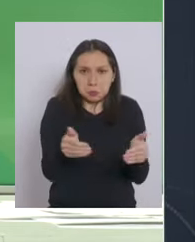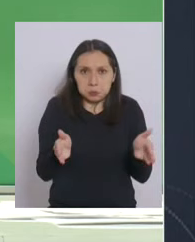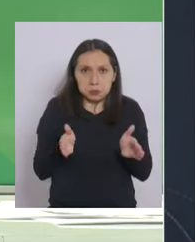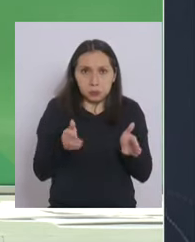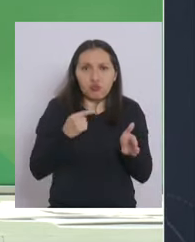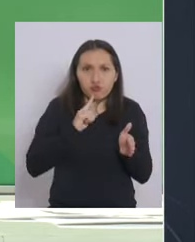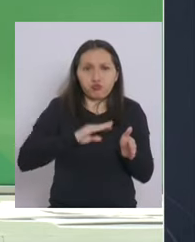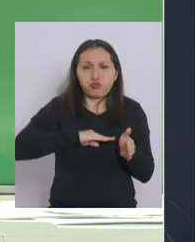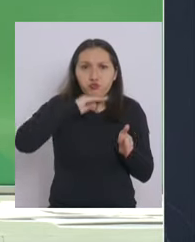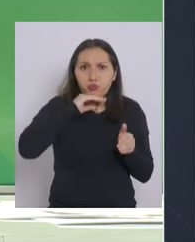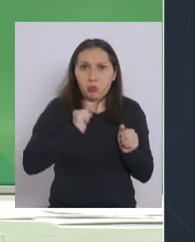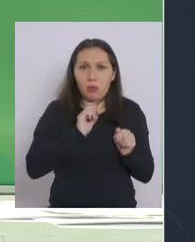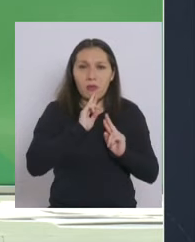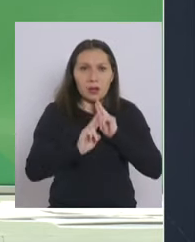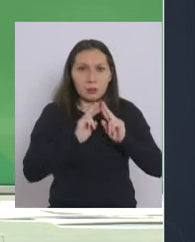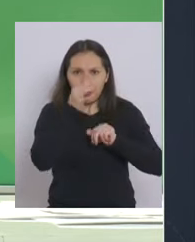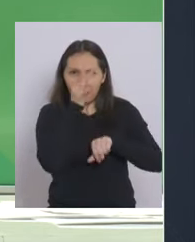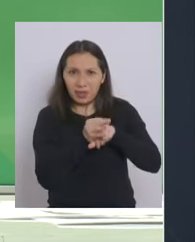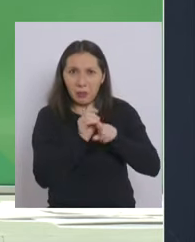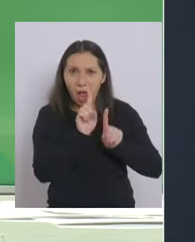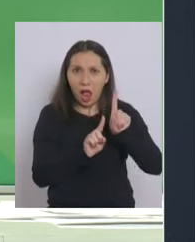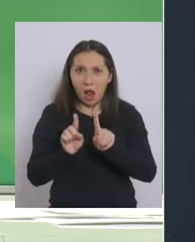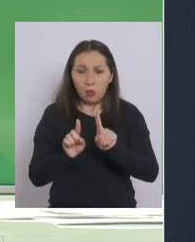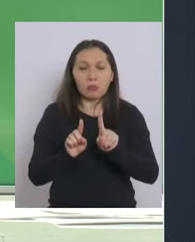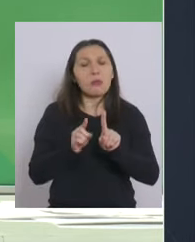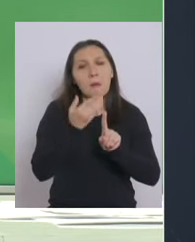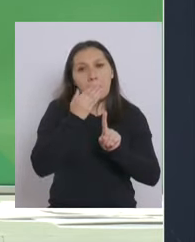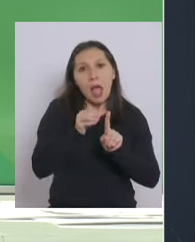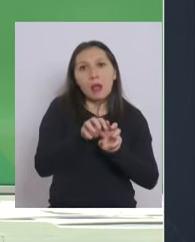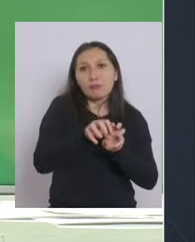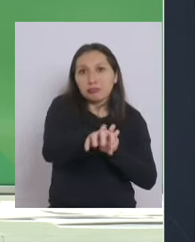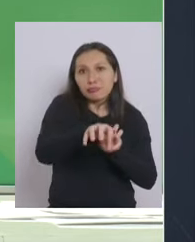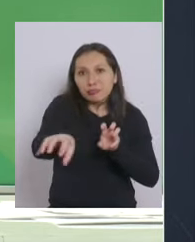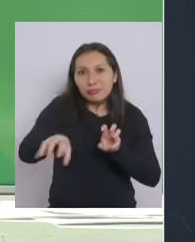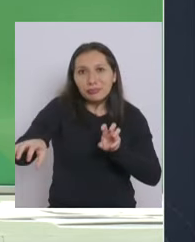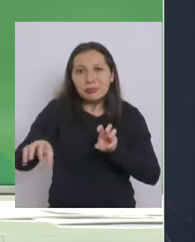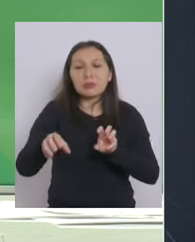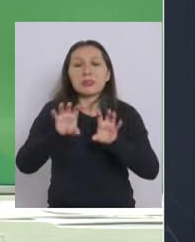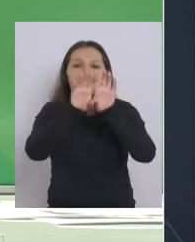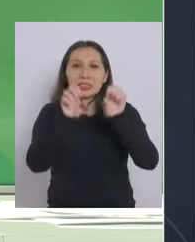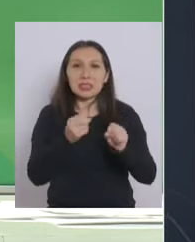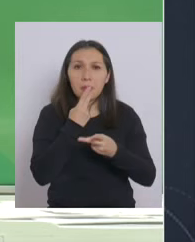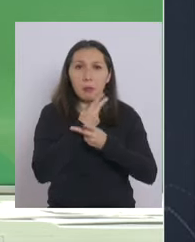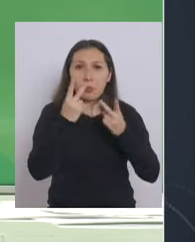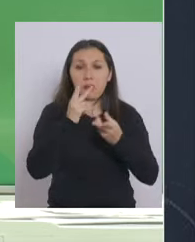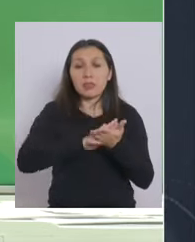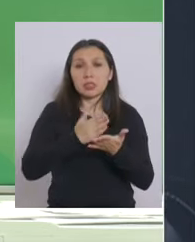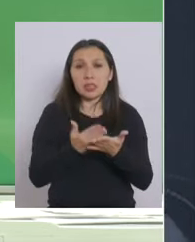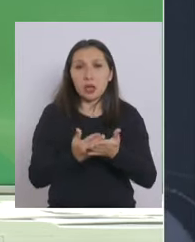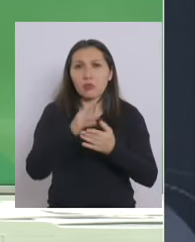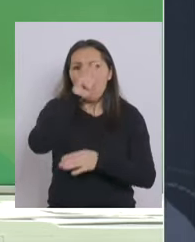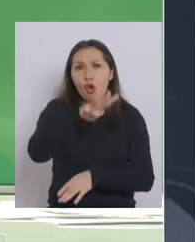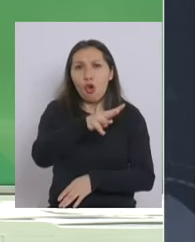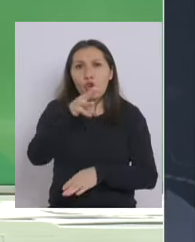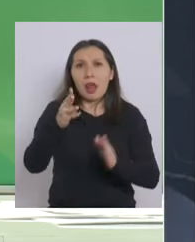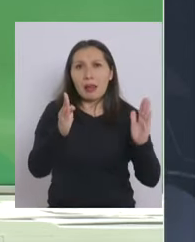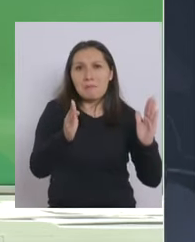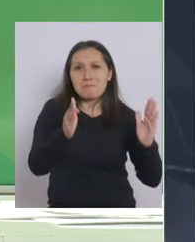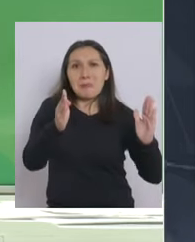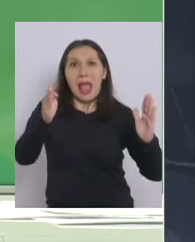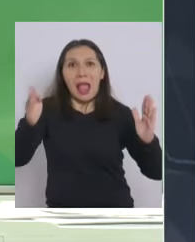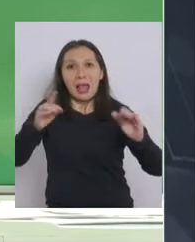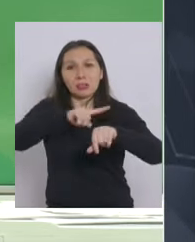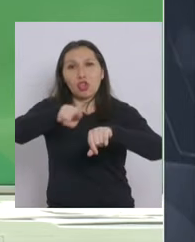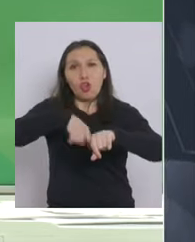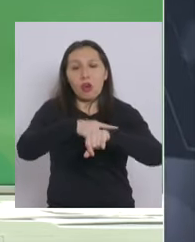que hoy día tenemos de resolver patología utilizar dentro del sistema público de salud horarios extrafuncionarios